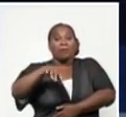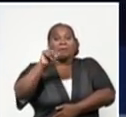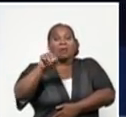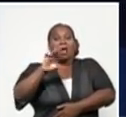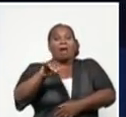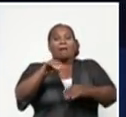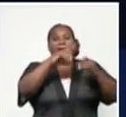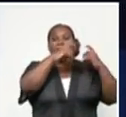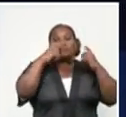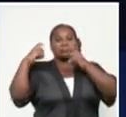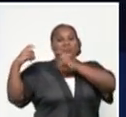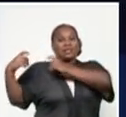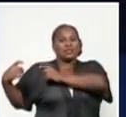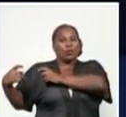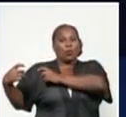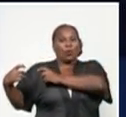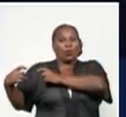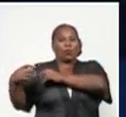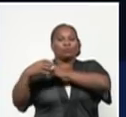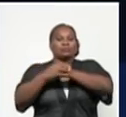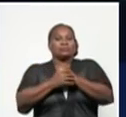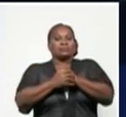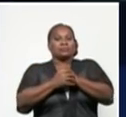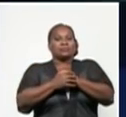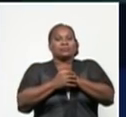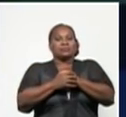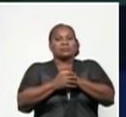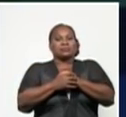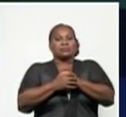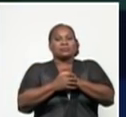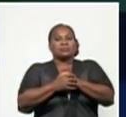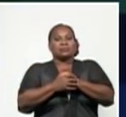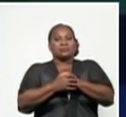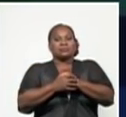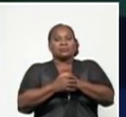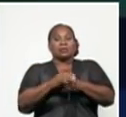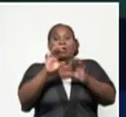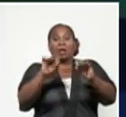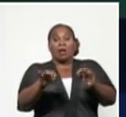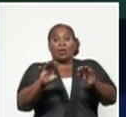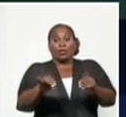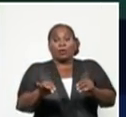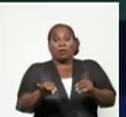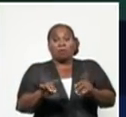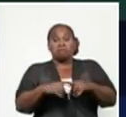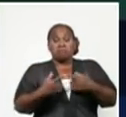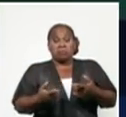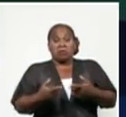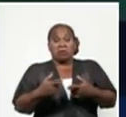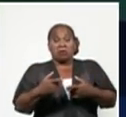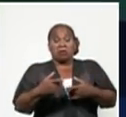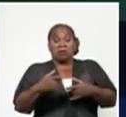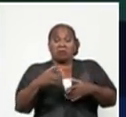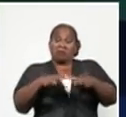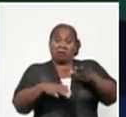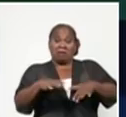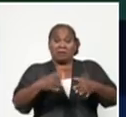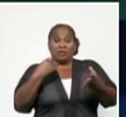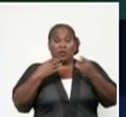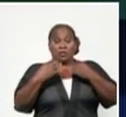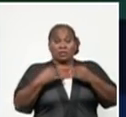la mascarilla. Y lo digo de esta manera porque muchas veces nos dicen que el hablar sin